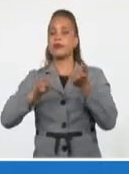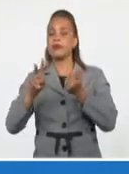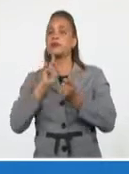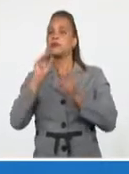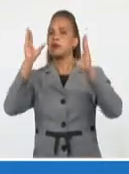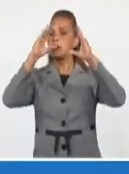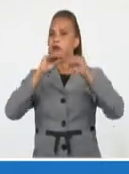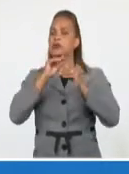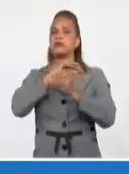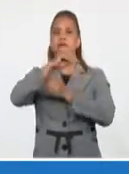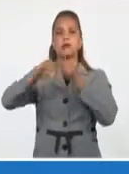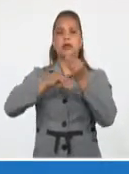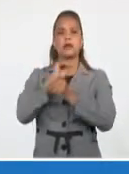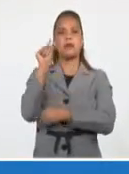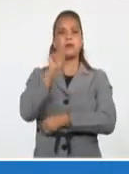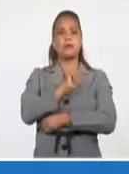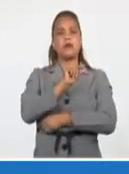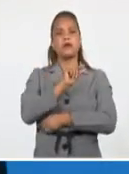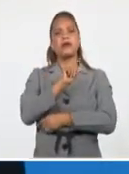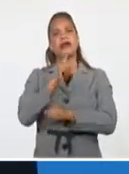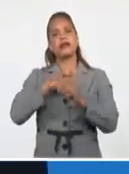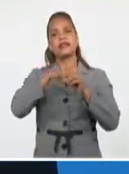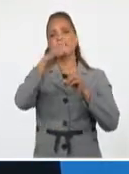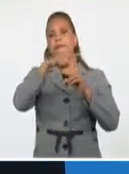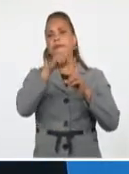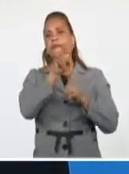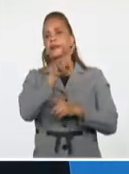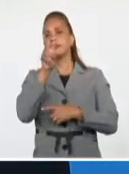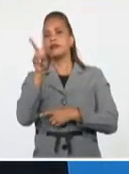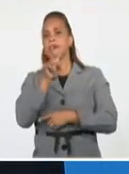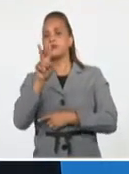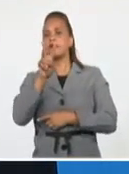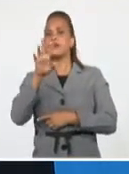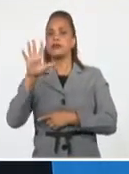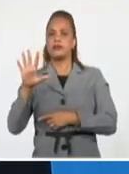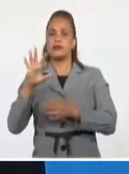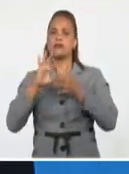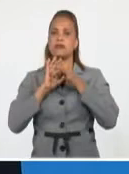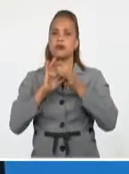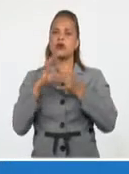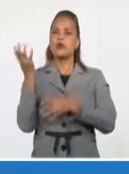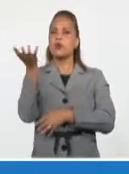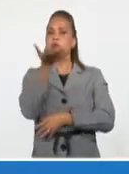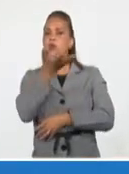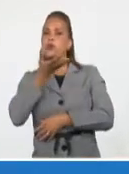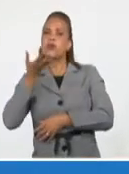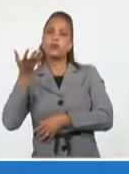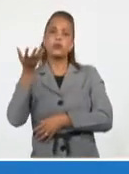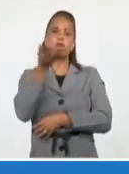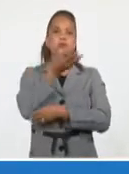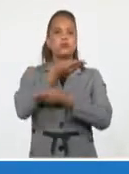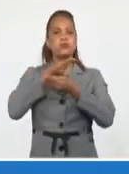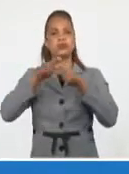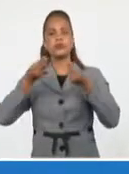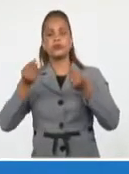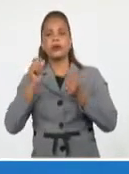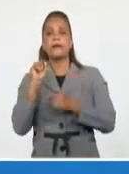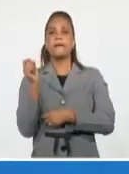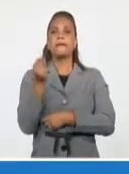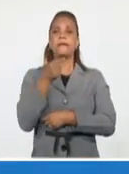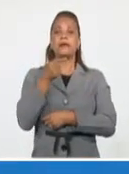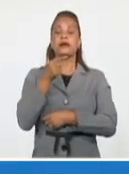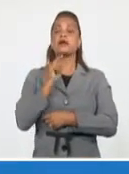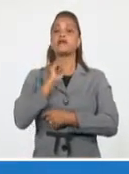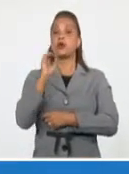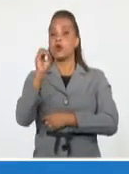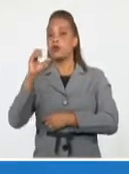poca variación, valores entre 22 y 25 grados Celsius. Los vientos serán variables débiles excepto en la región occidental donde soplarán del